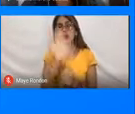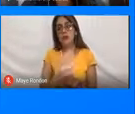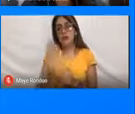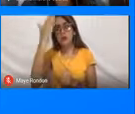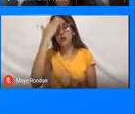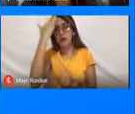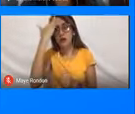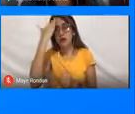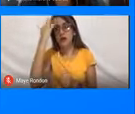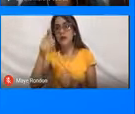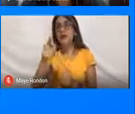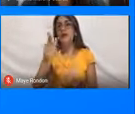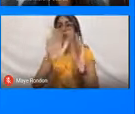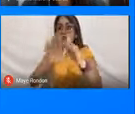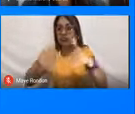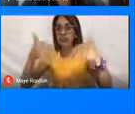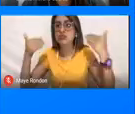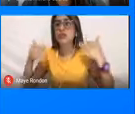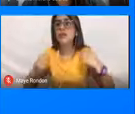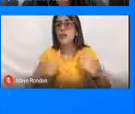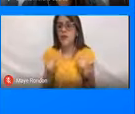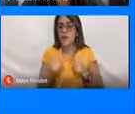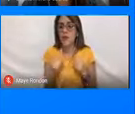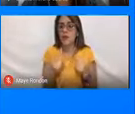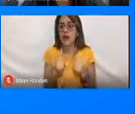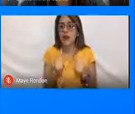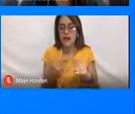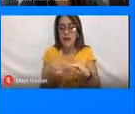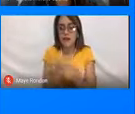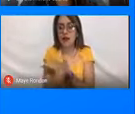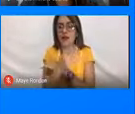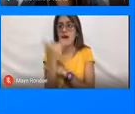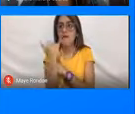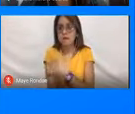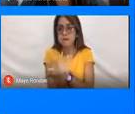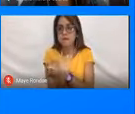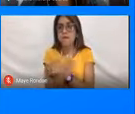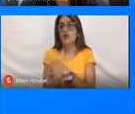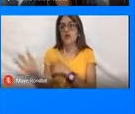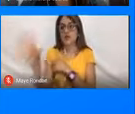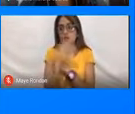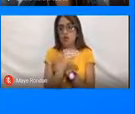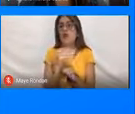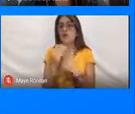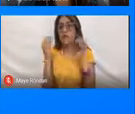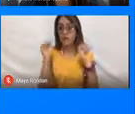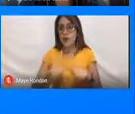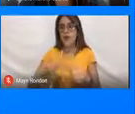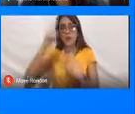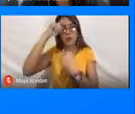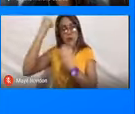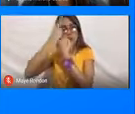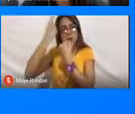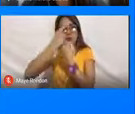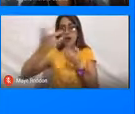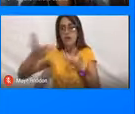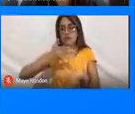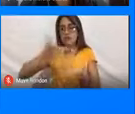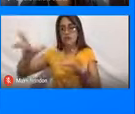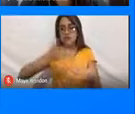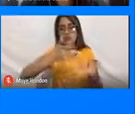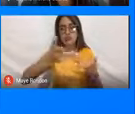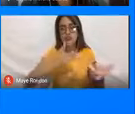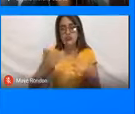que Bogotá es la puerta de entrada a nuestro país, entonces todos hacemos parte de ese principio de corresponsabilidad,